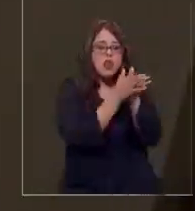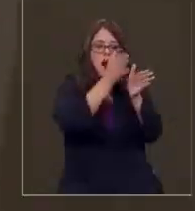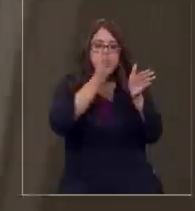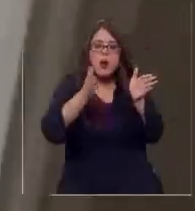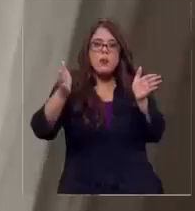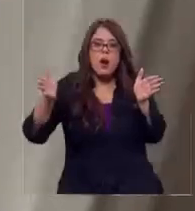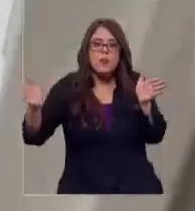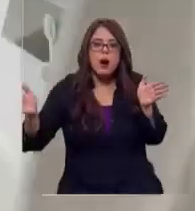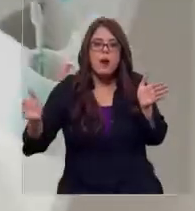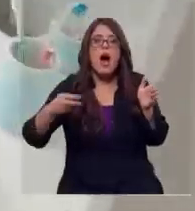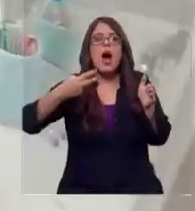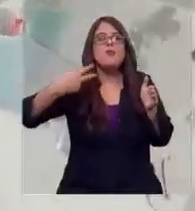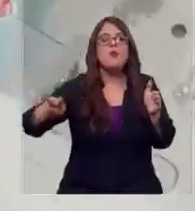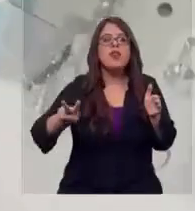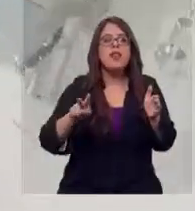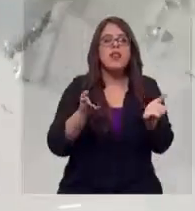propiedad de Serviu, donde se levantarán cuatro... de